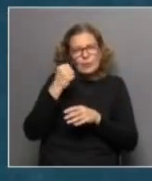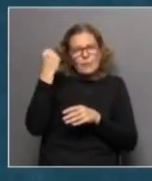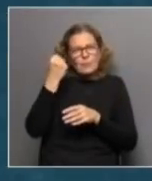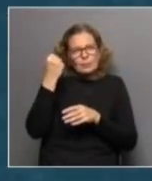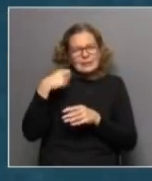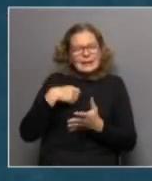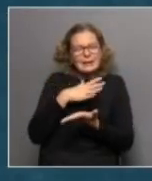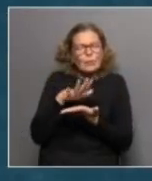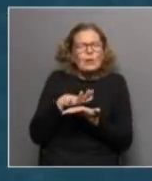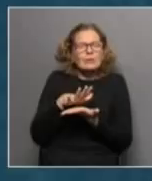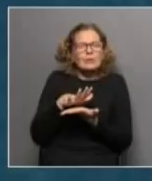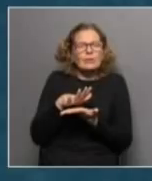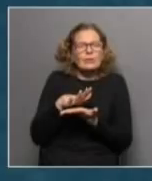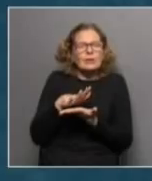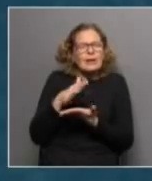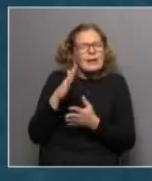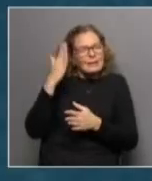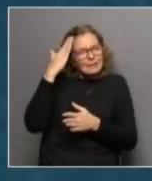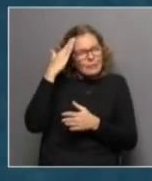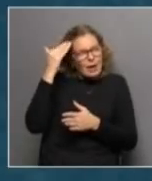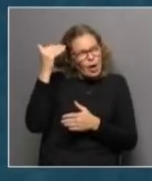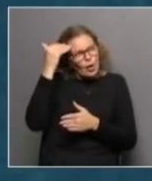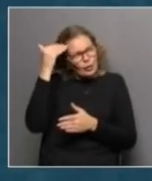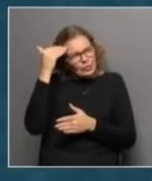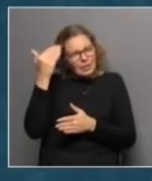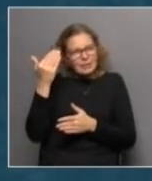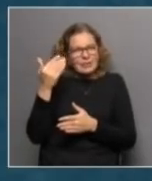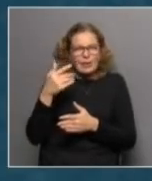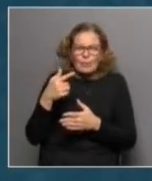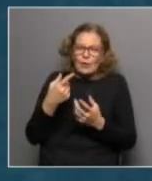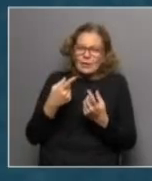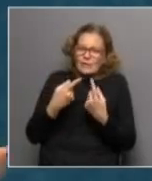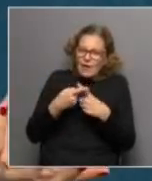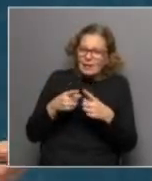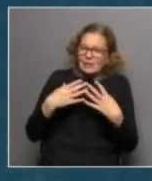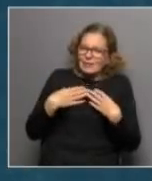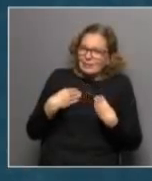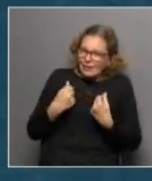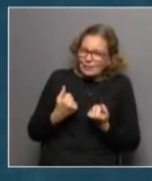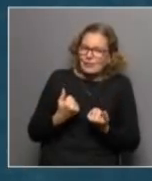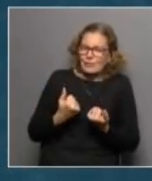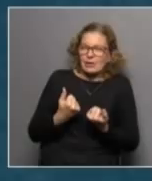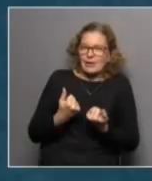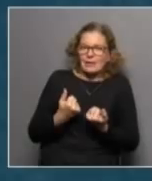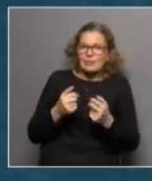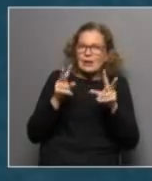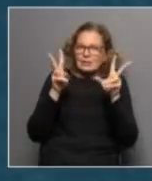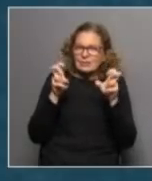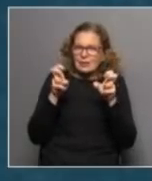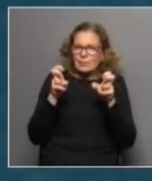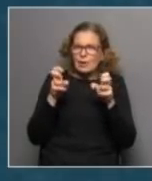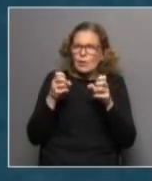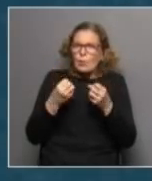que la sociedad tenga una conciencia sobre esto y una determinada sensibilidad y también alineado esto que decía Diego